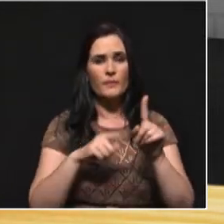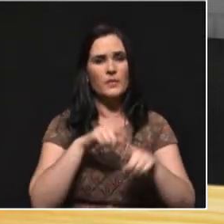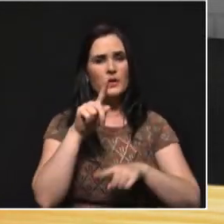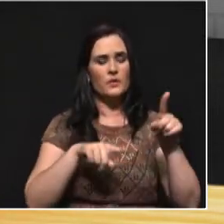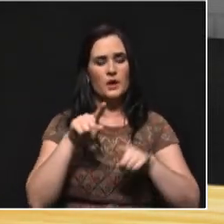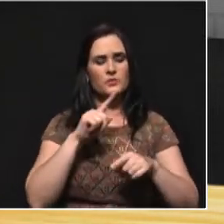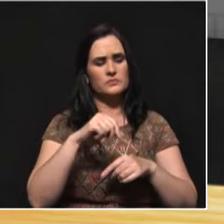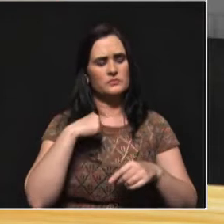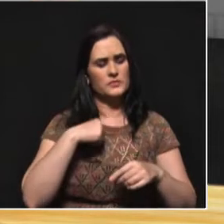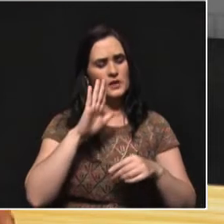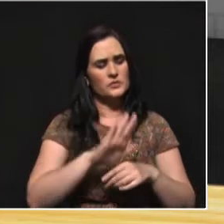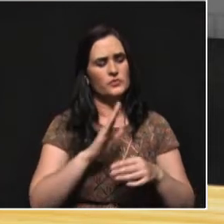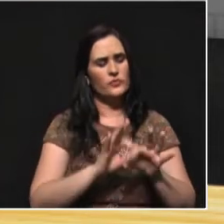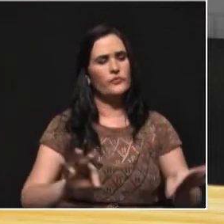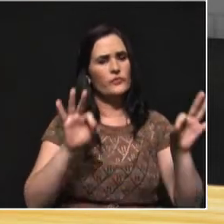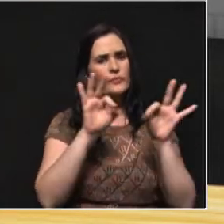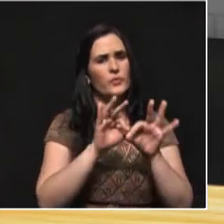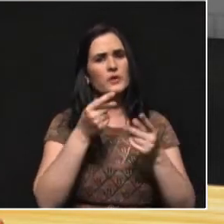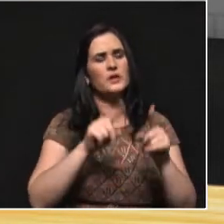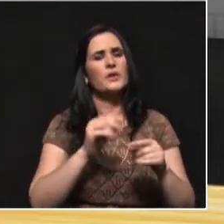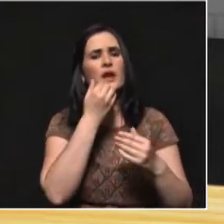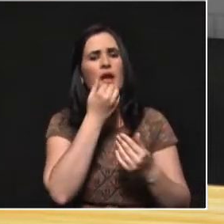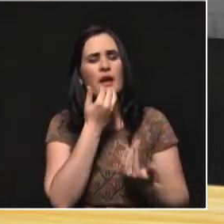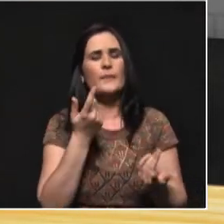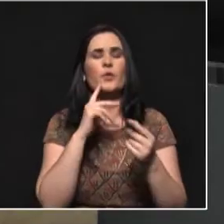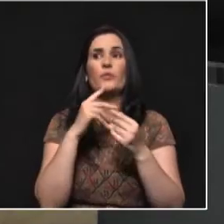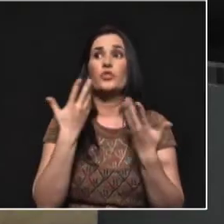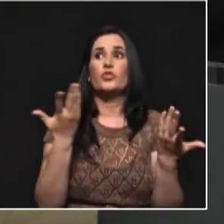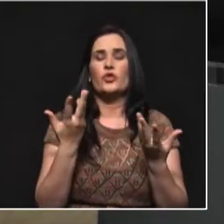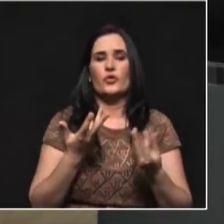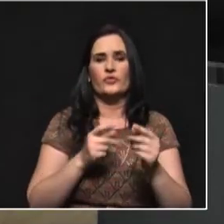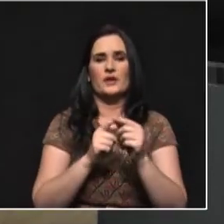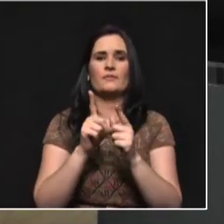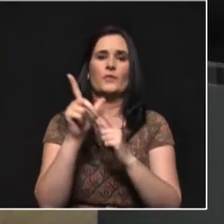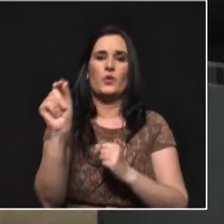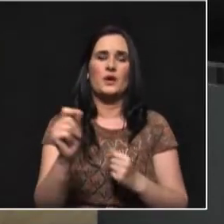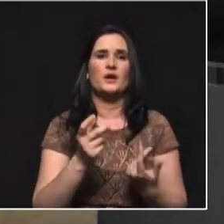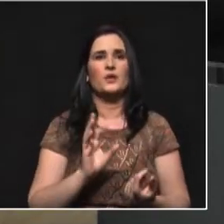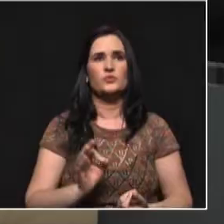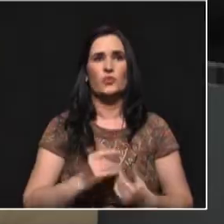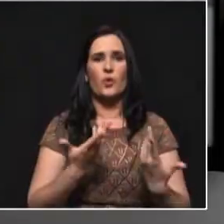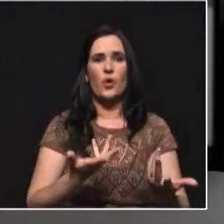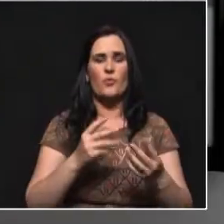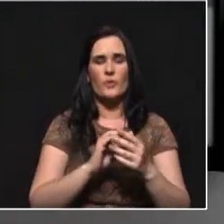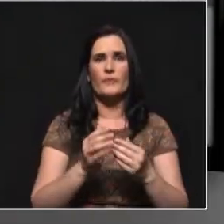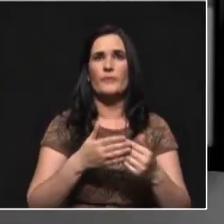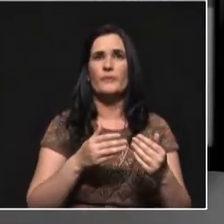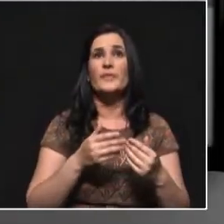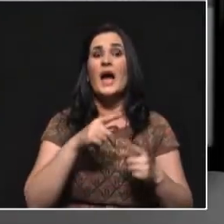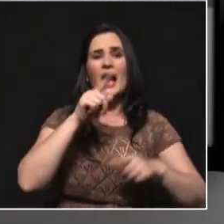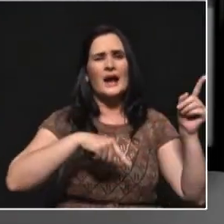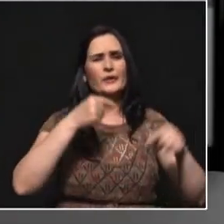materiales y que tienen que ver con asuntos como la infraestructura. Y da la impresión, Pedro, que muchas veces nos quedamos en un imaginario